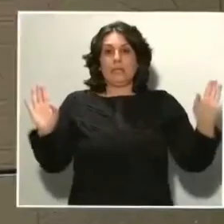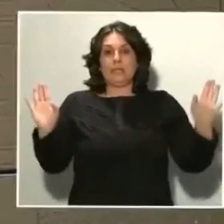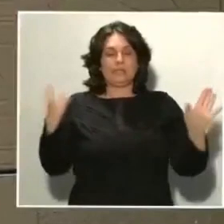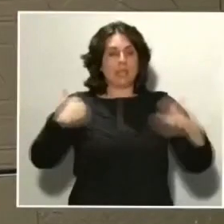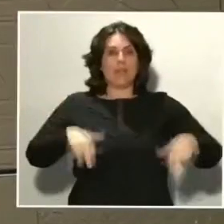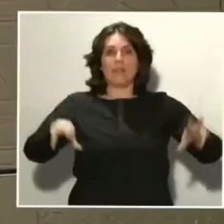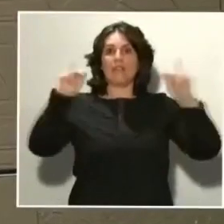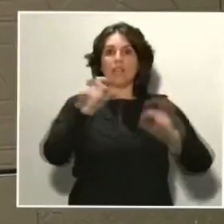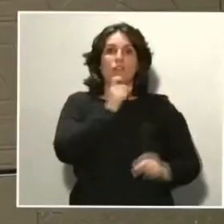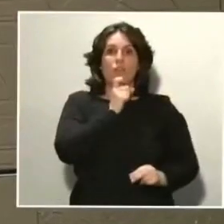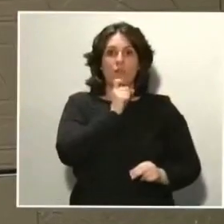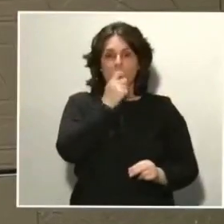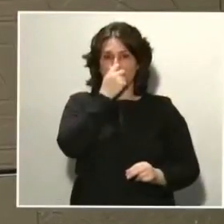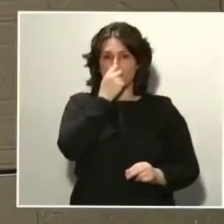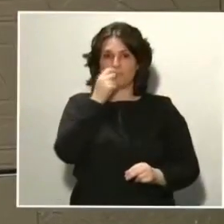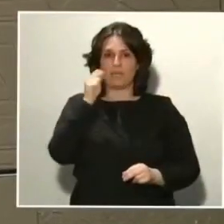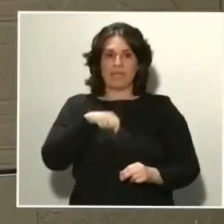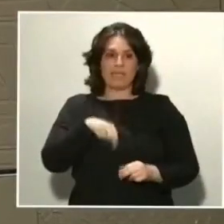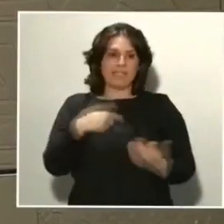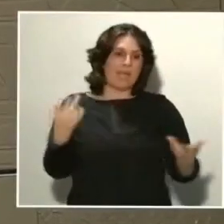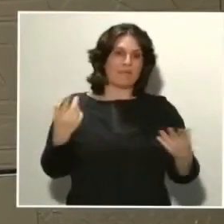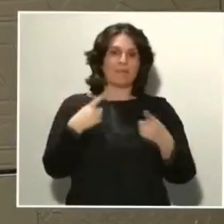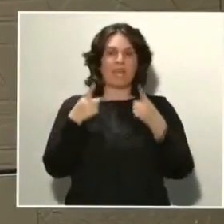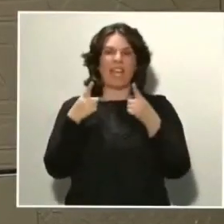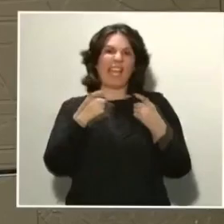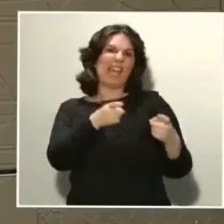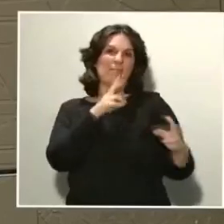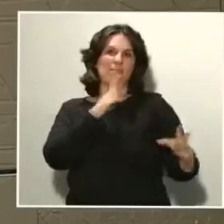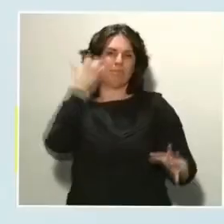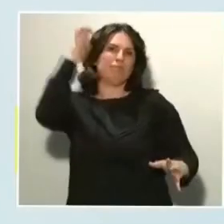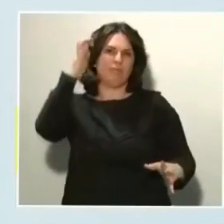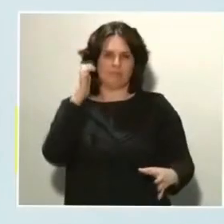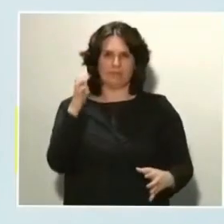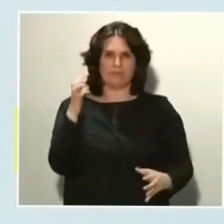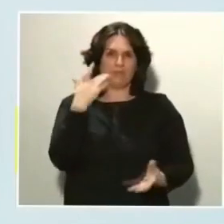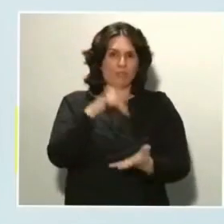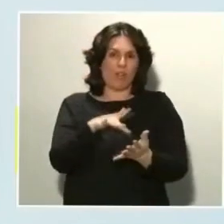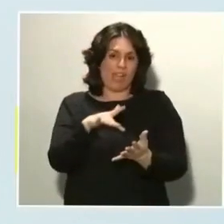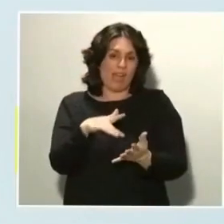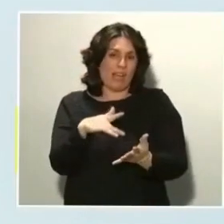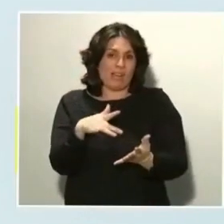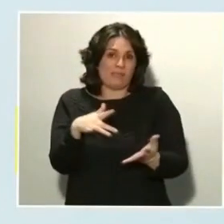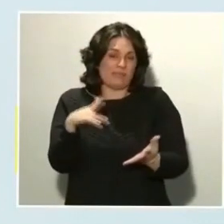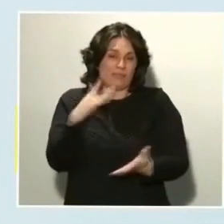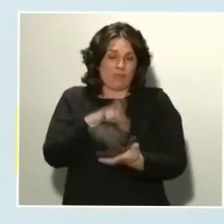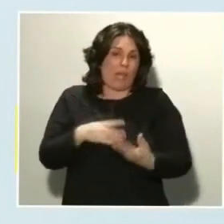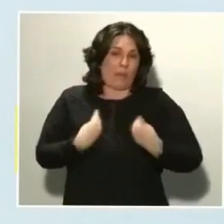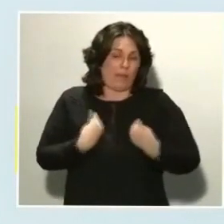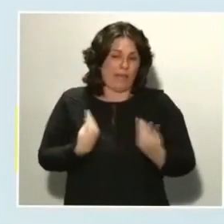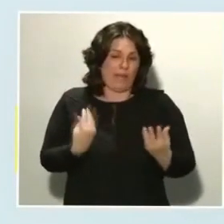en esta guerra irregular y rara que nos ha tocado vivir o luchar,